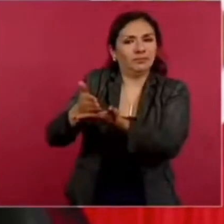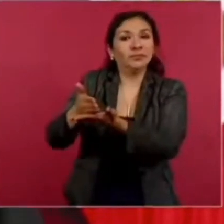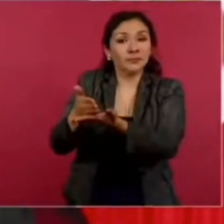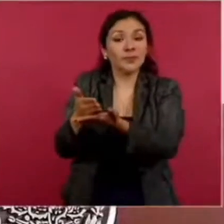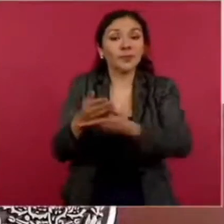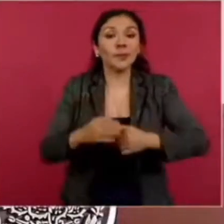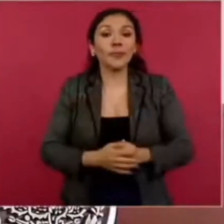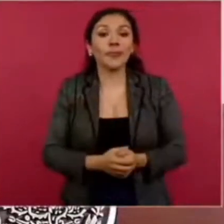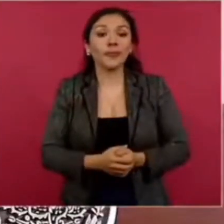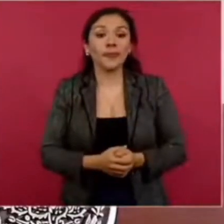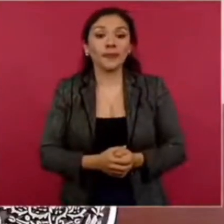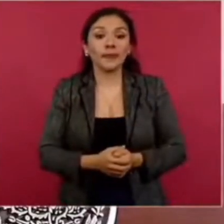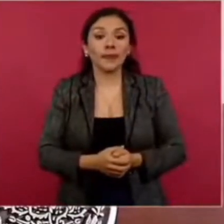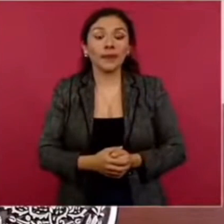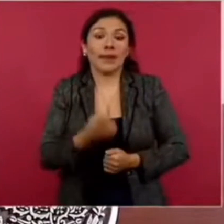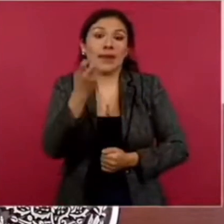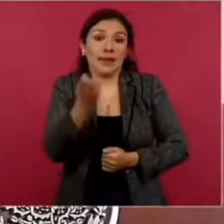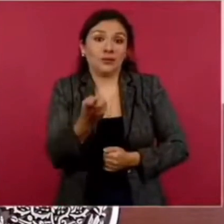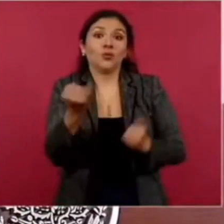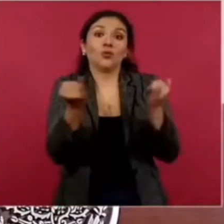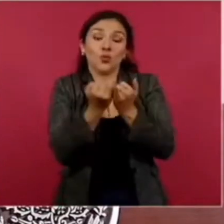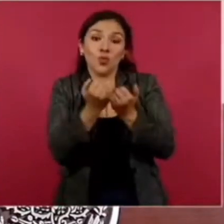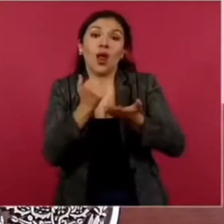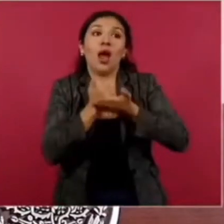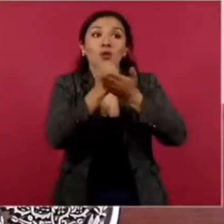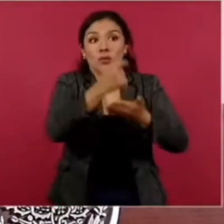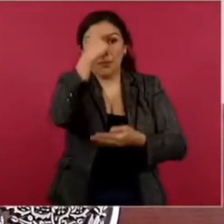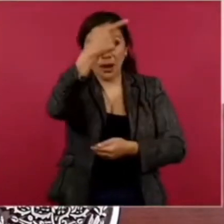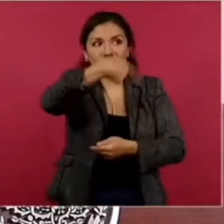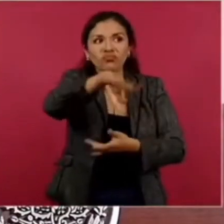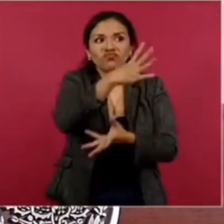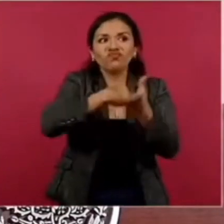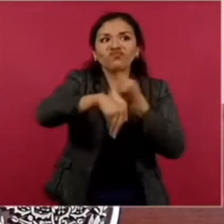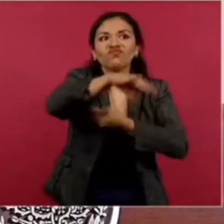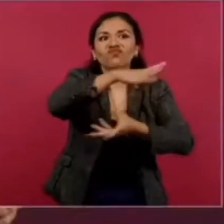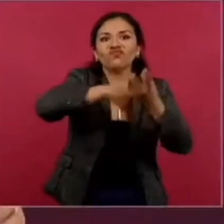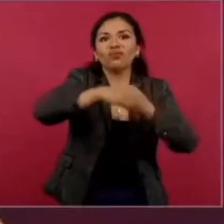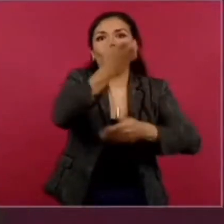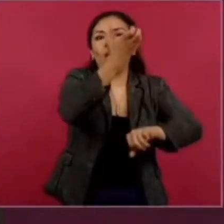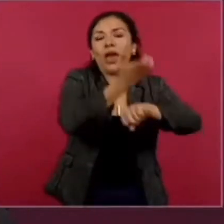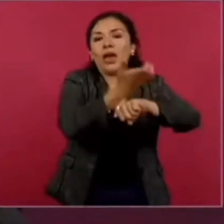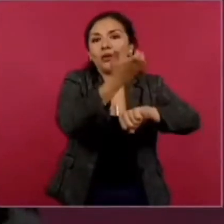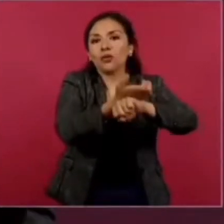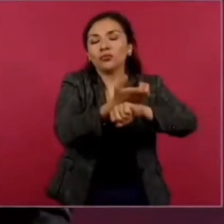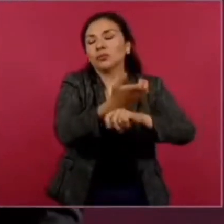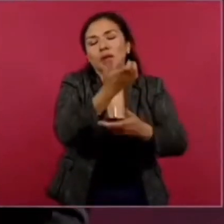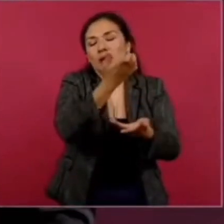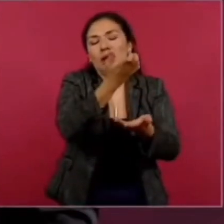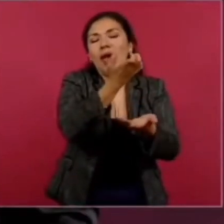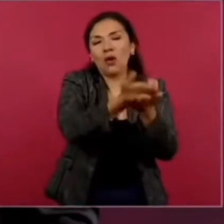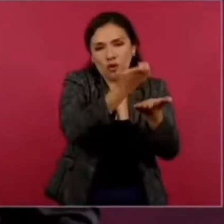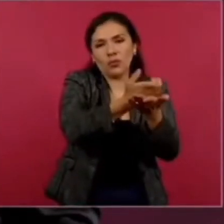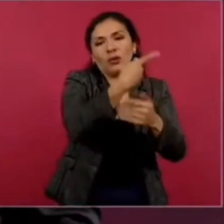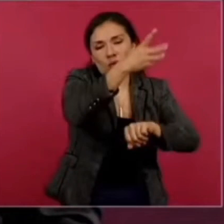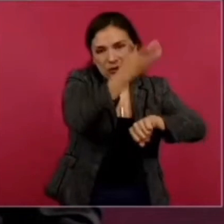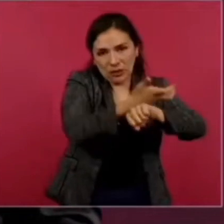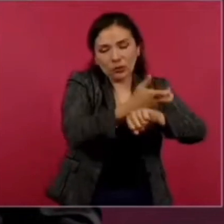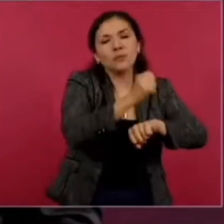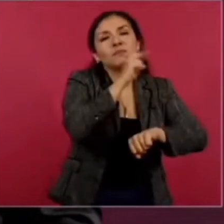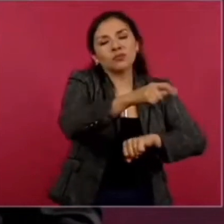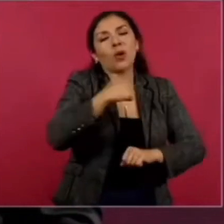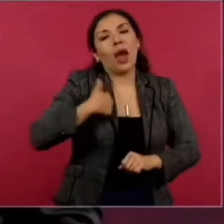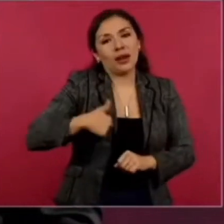Esto le ayuda a la economía estadounidense, le ayuda a la economía canadiense, y nos ayuda a nosotros.